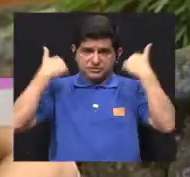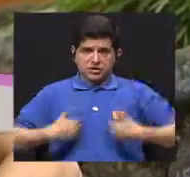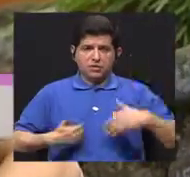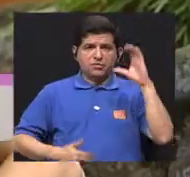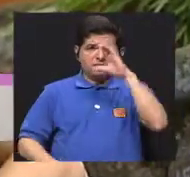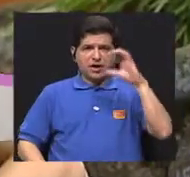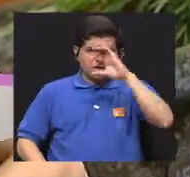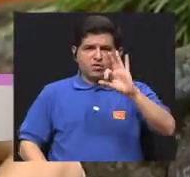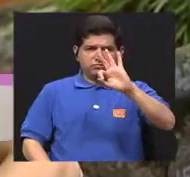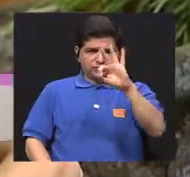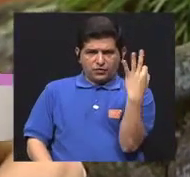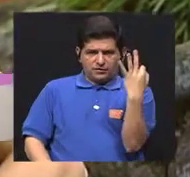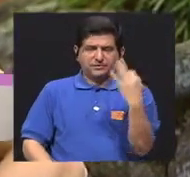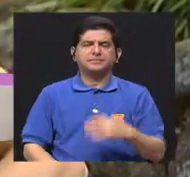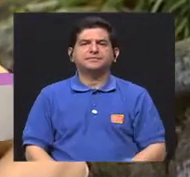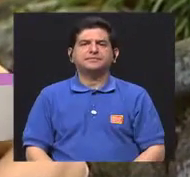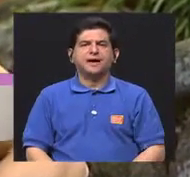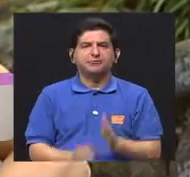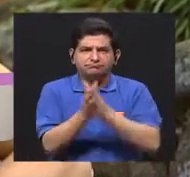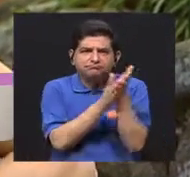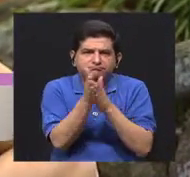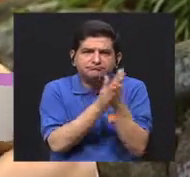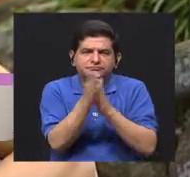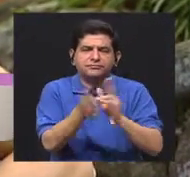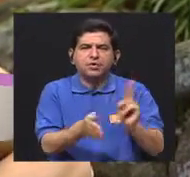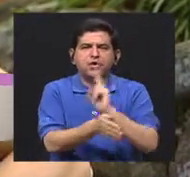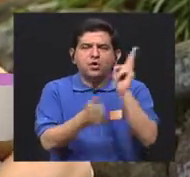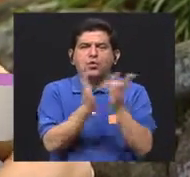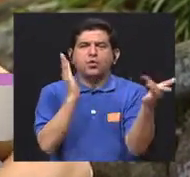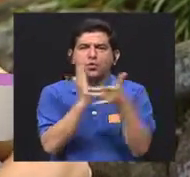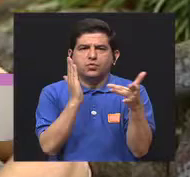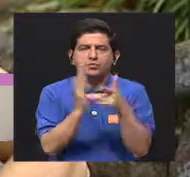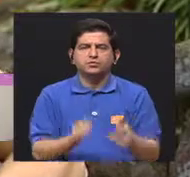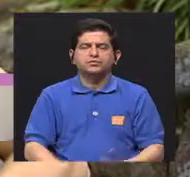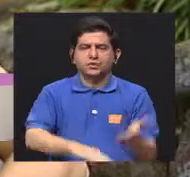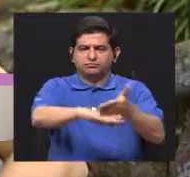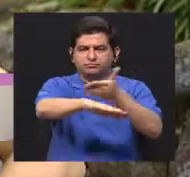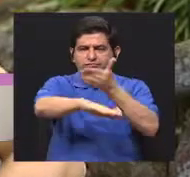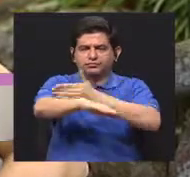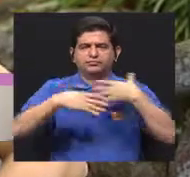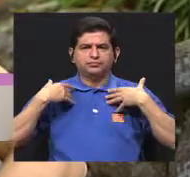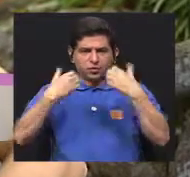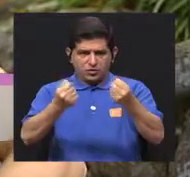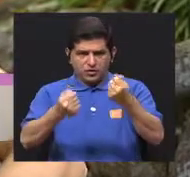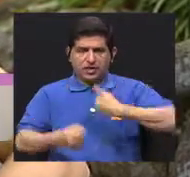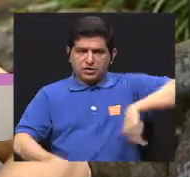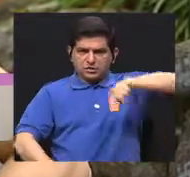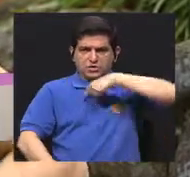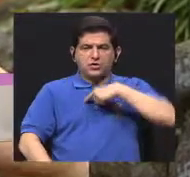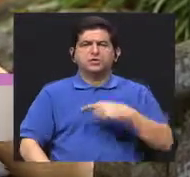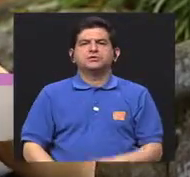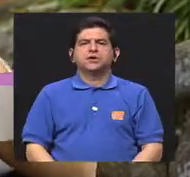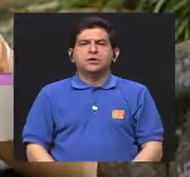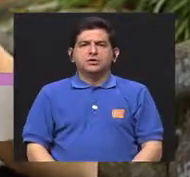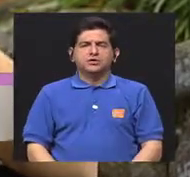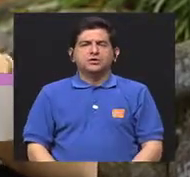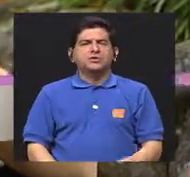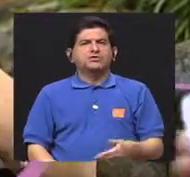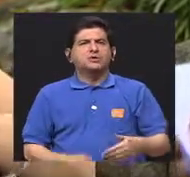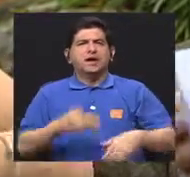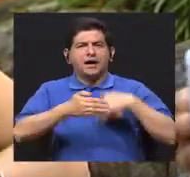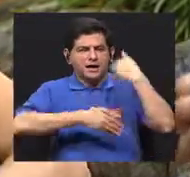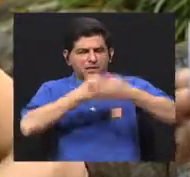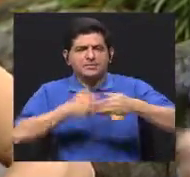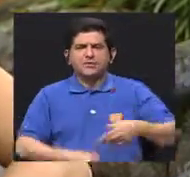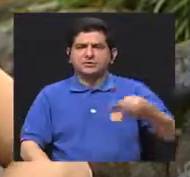humano siempre ha buscado la forma de aprovechar el uso de la tecnología para mejorar la salud. Si nosotros nos vamos, digamos, como